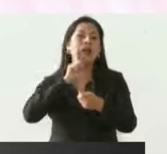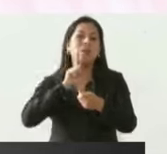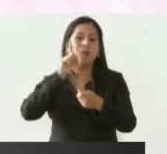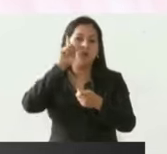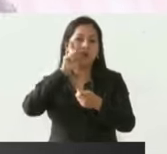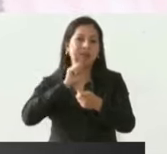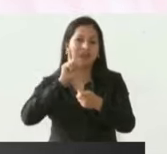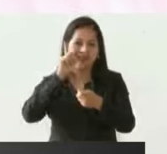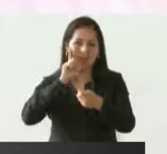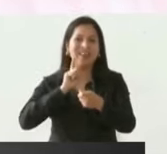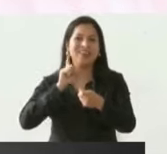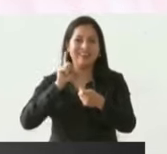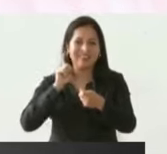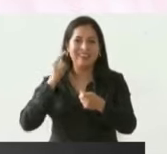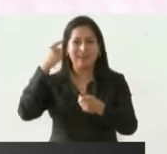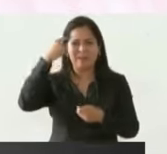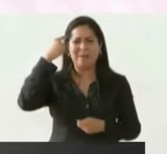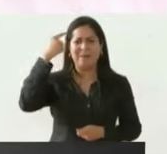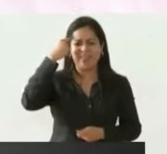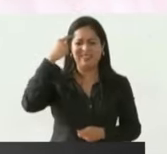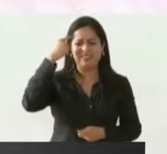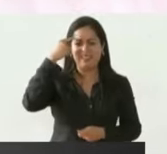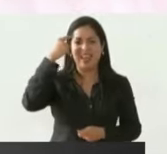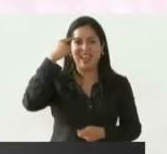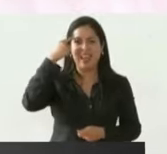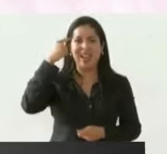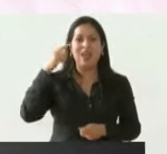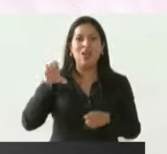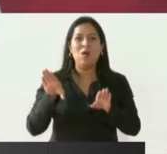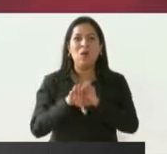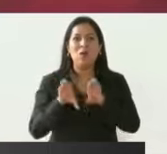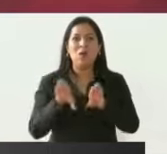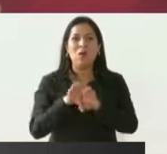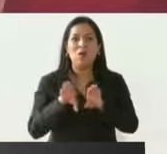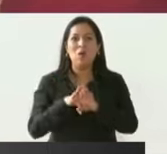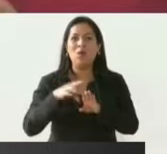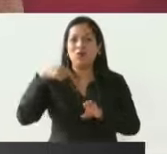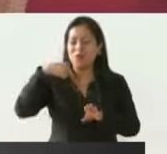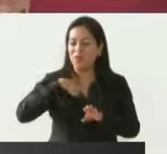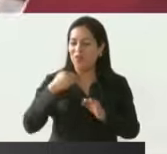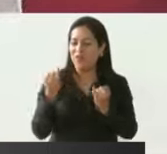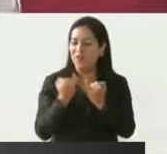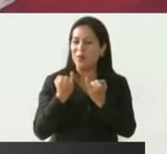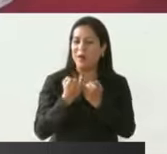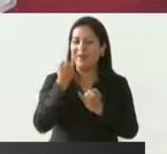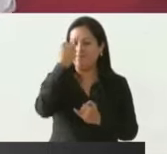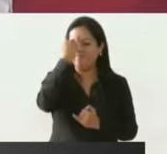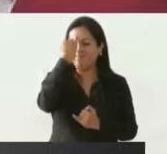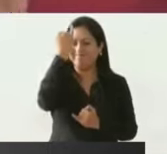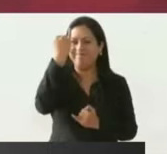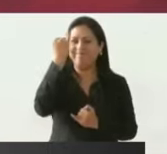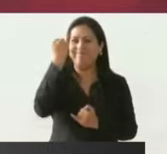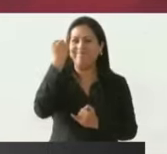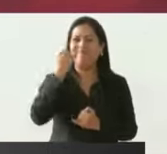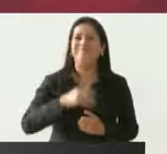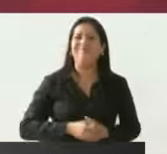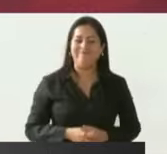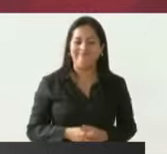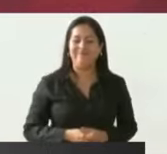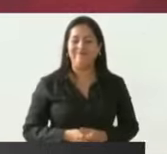a alguien que piensa como pienso yo y